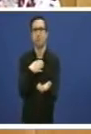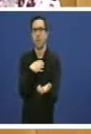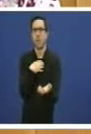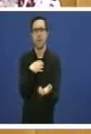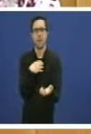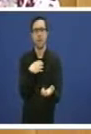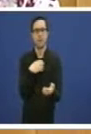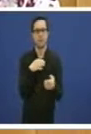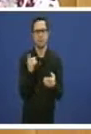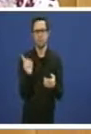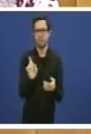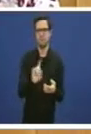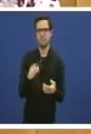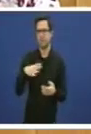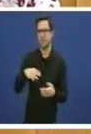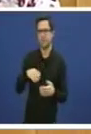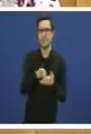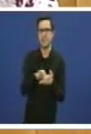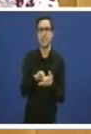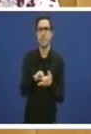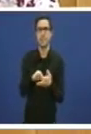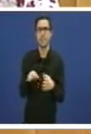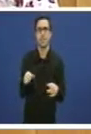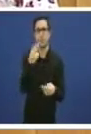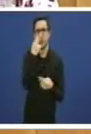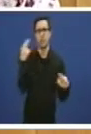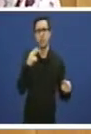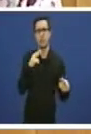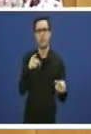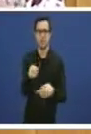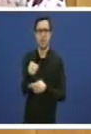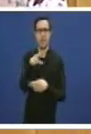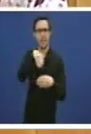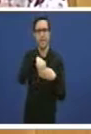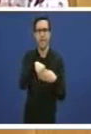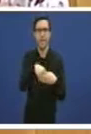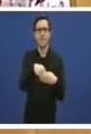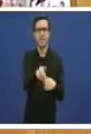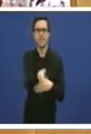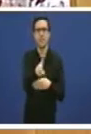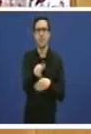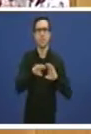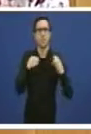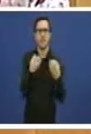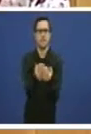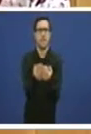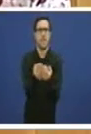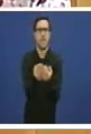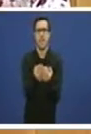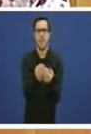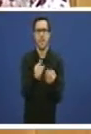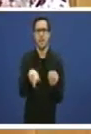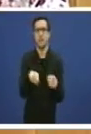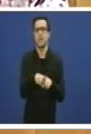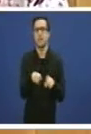gratuitos, están desligados e a sanidade tamén da contribución. Pero ademais, todos e todas contribuímos a través dos